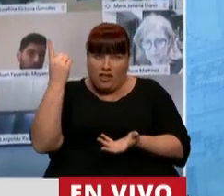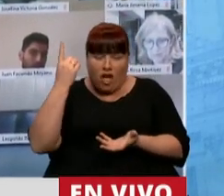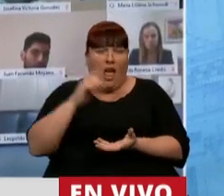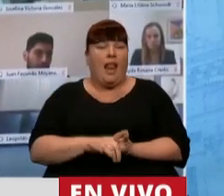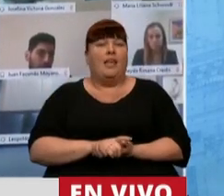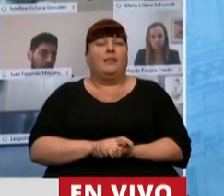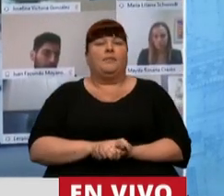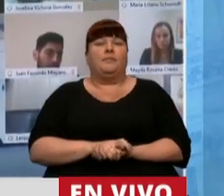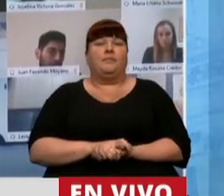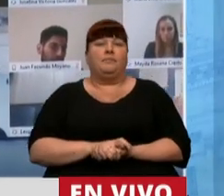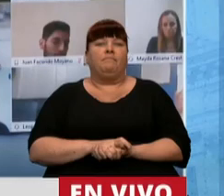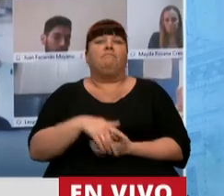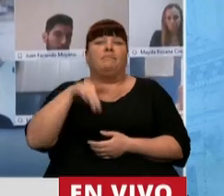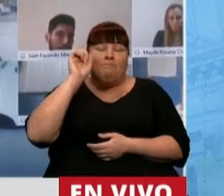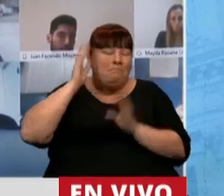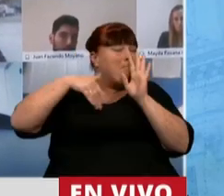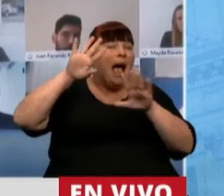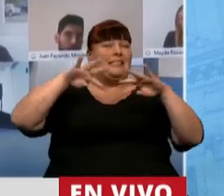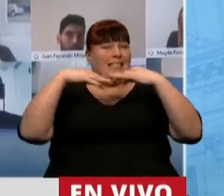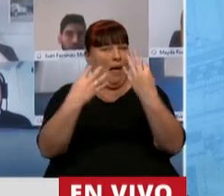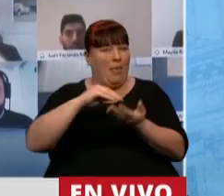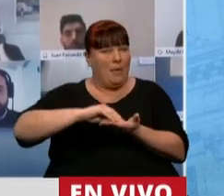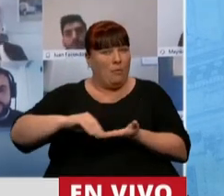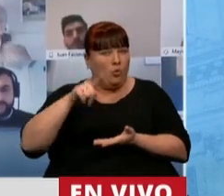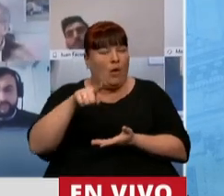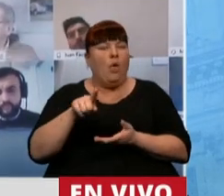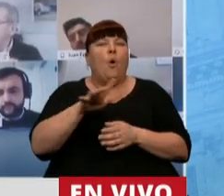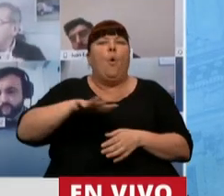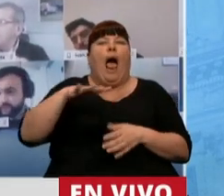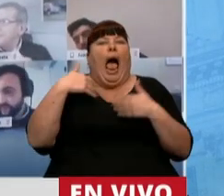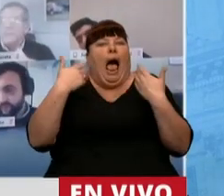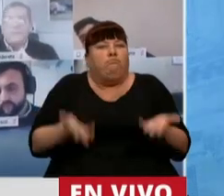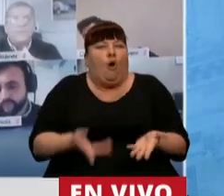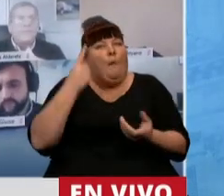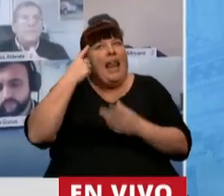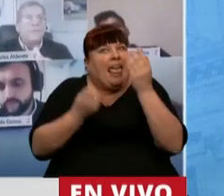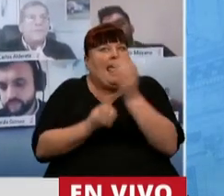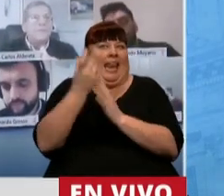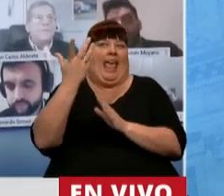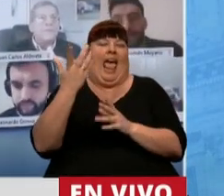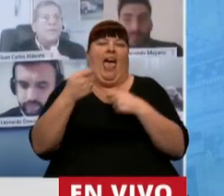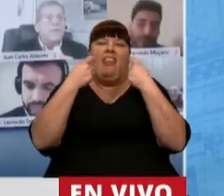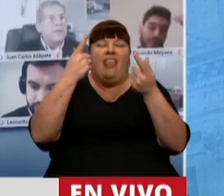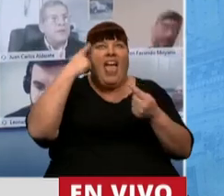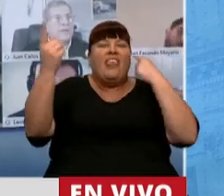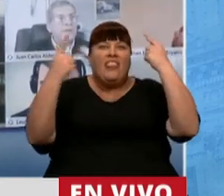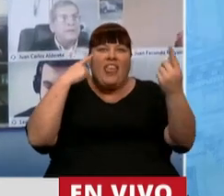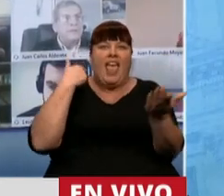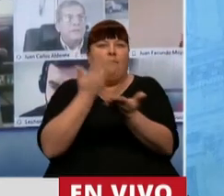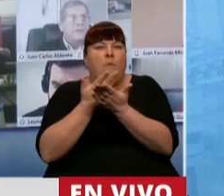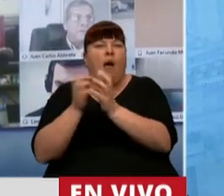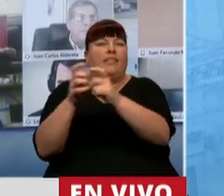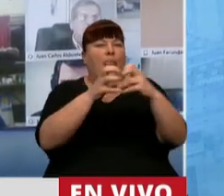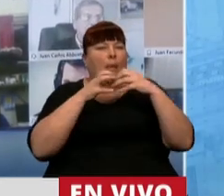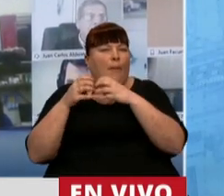en particular la Cámara de Diputados un ámbito útil para la creación, para la generación de ideas, para el